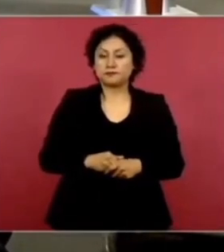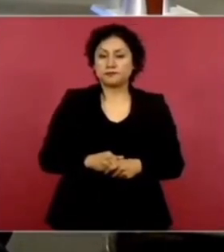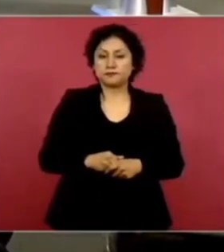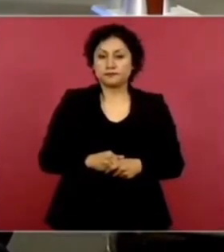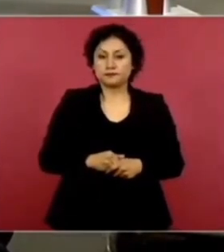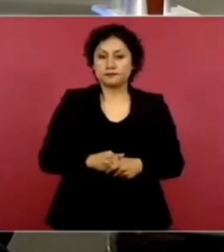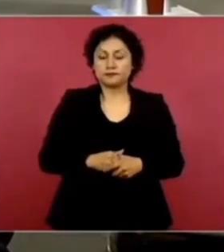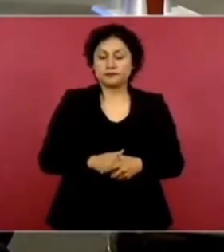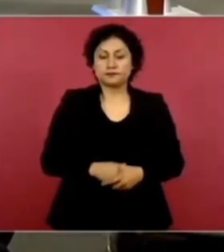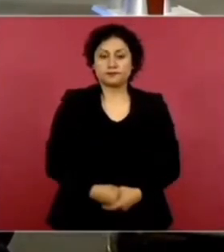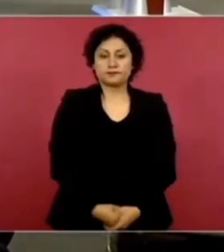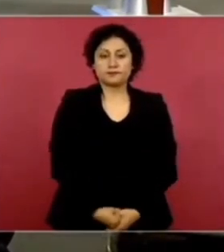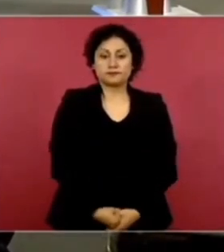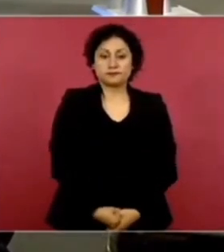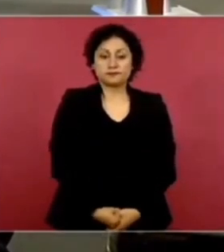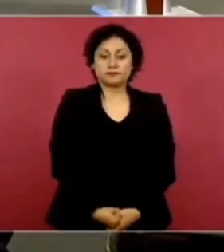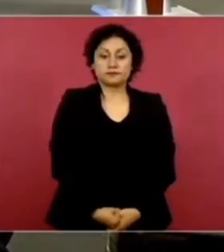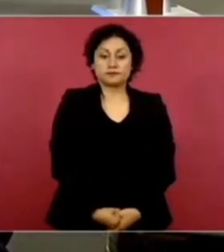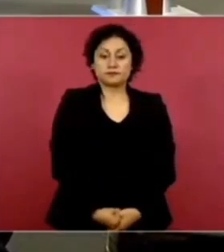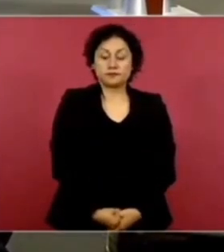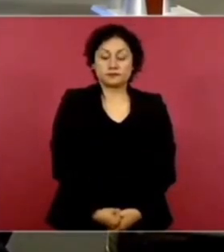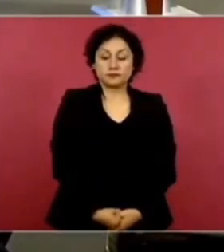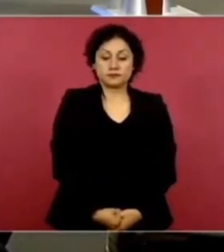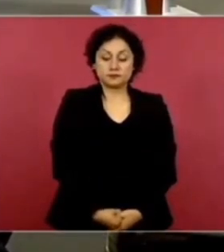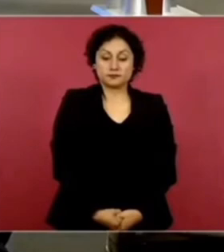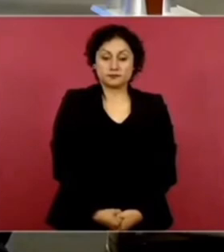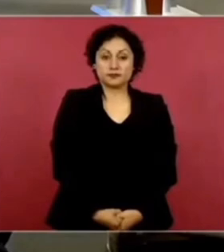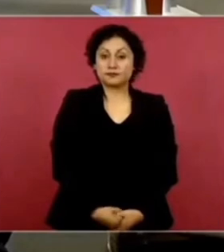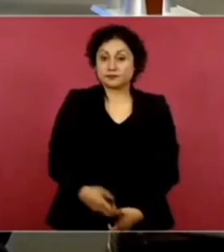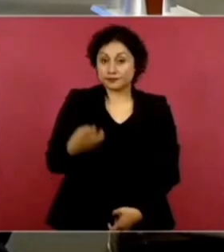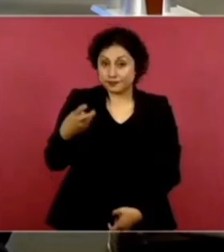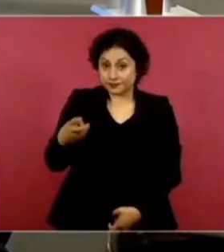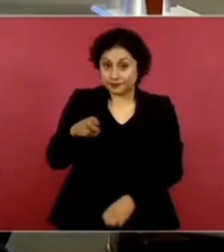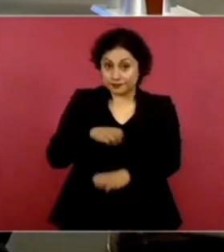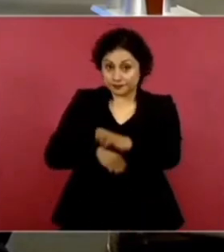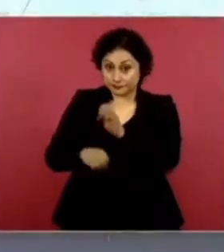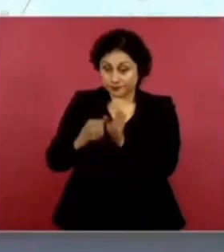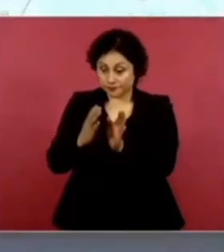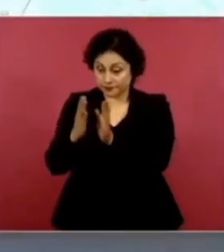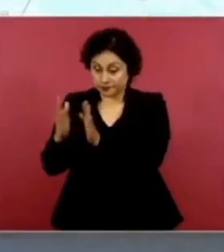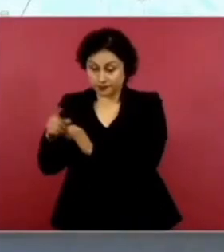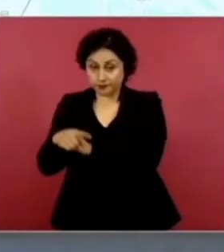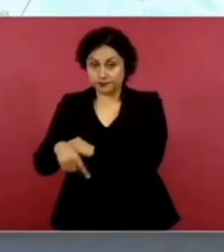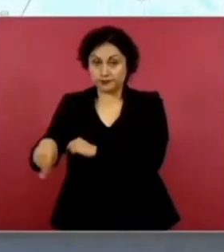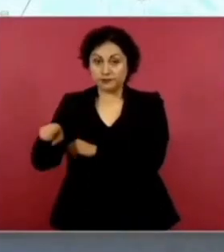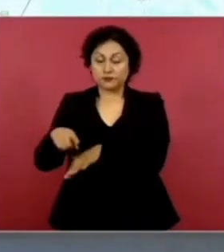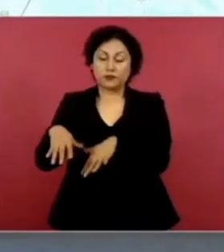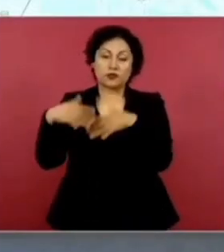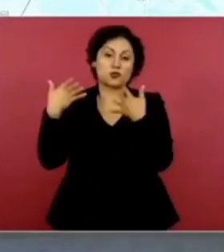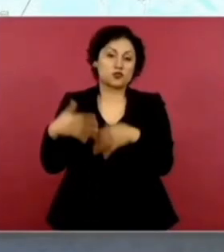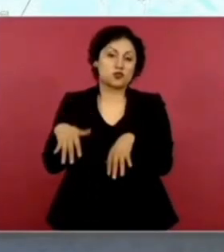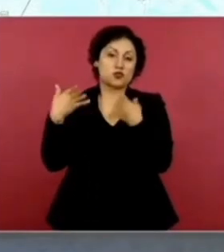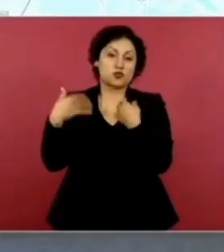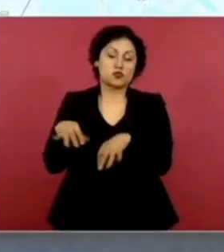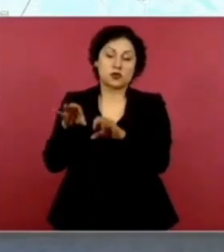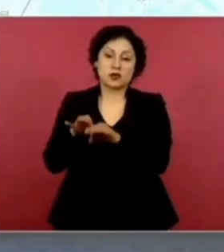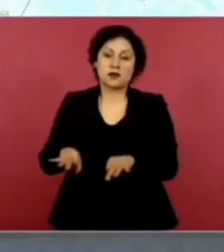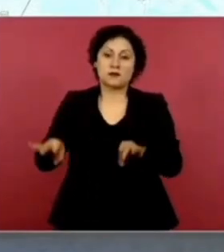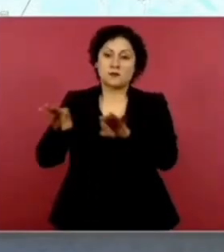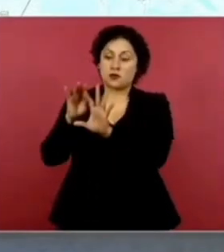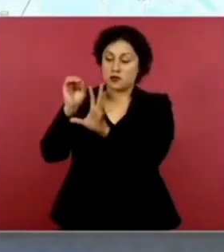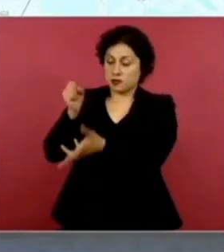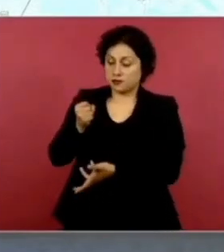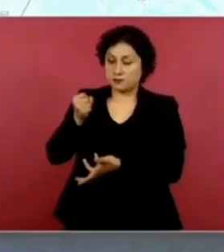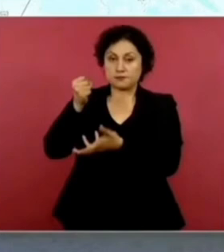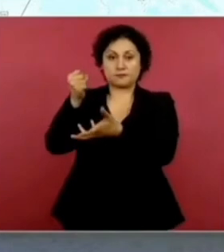Este. Es una planta coquizadora. Muy importante. Es una inversión de más